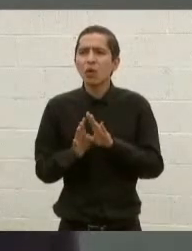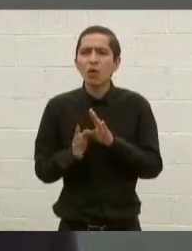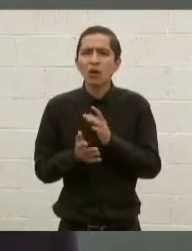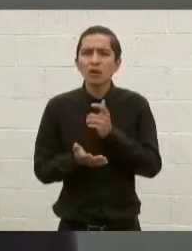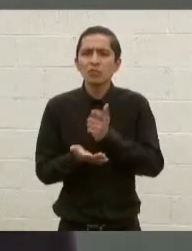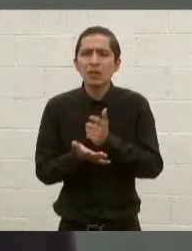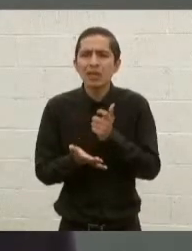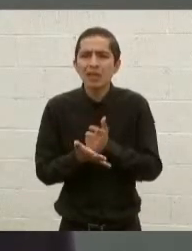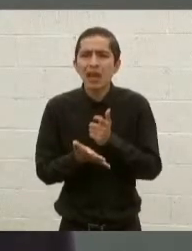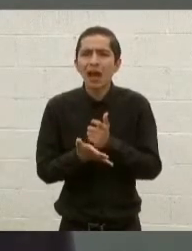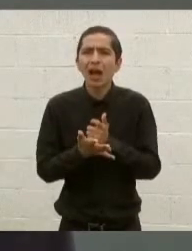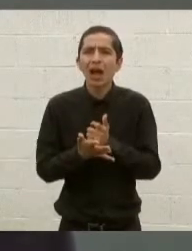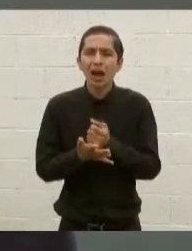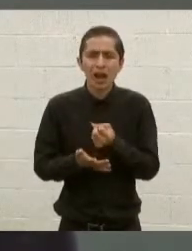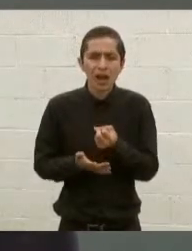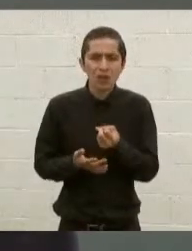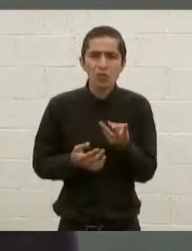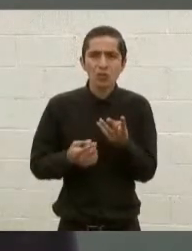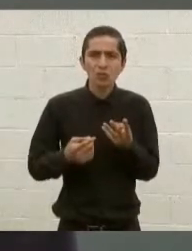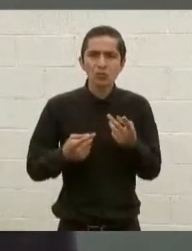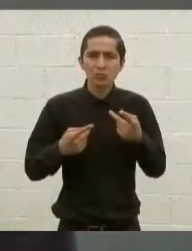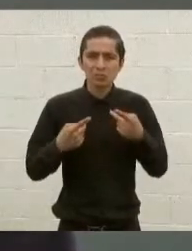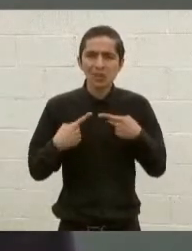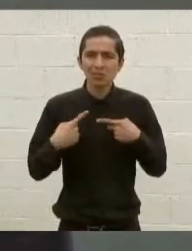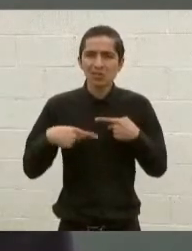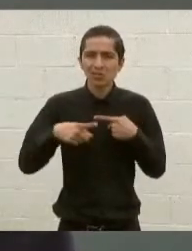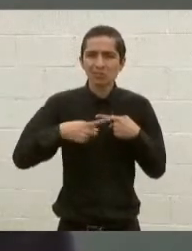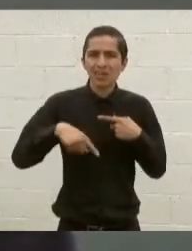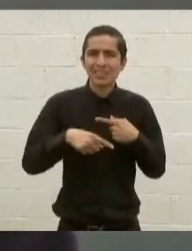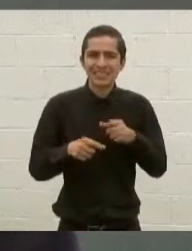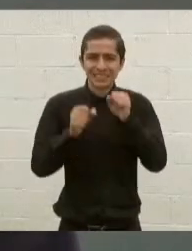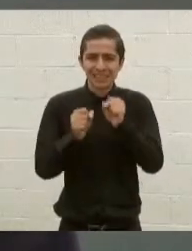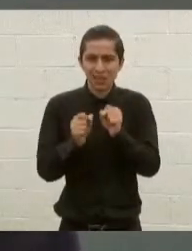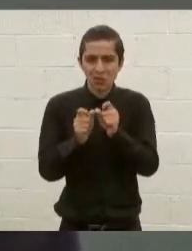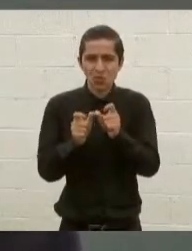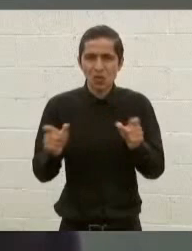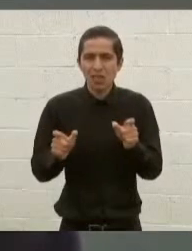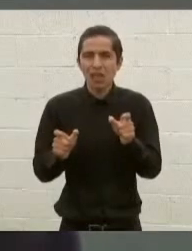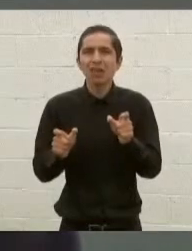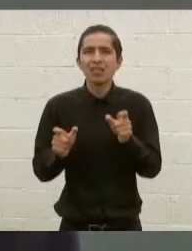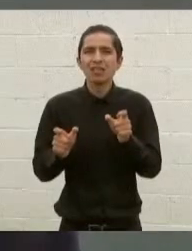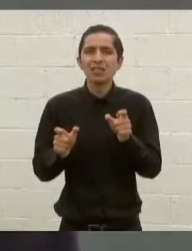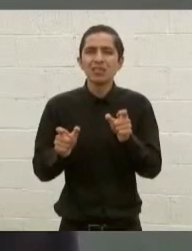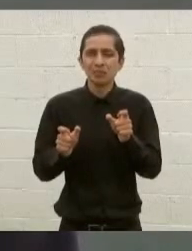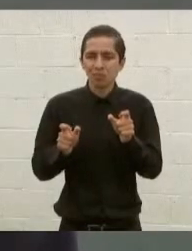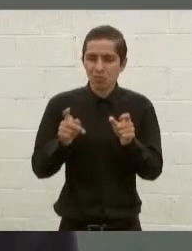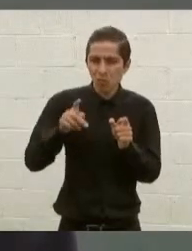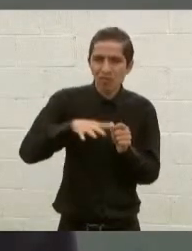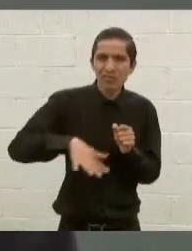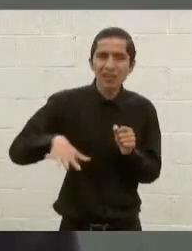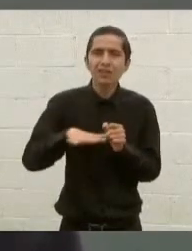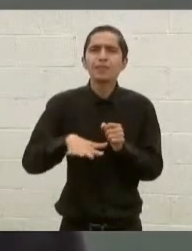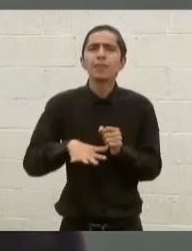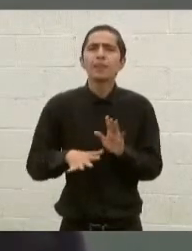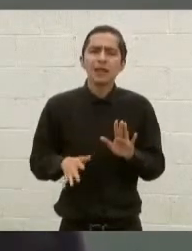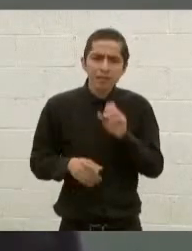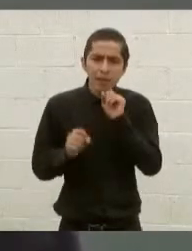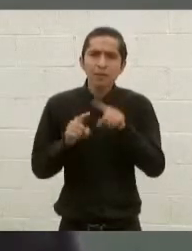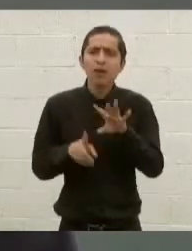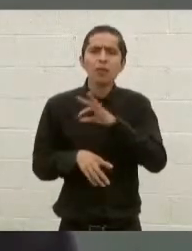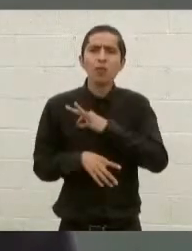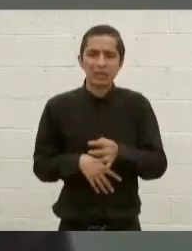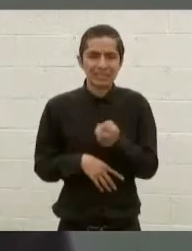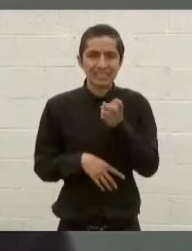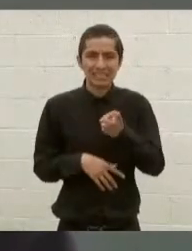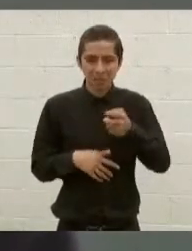a algunos funcionarios de seguridad pública. Respecto a la posibilidad de que este